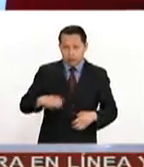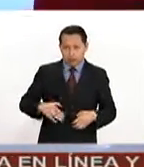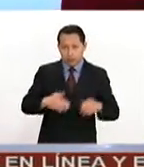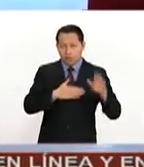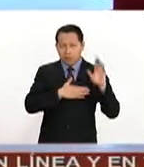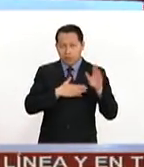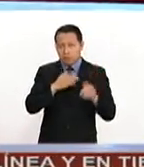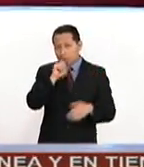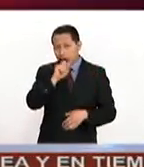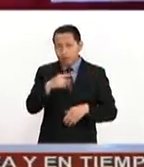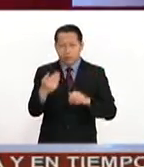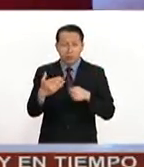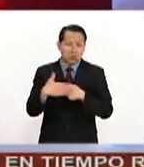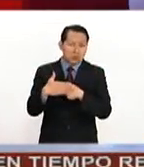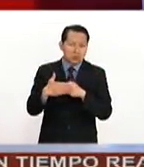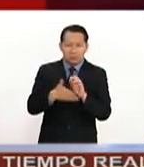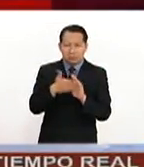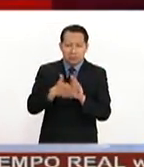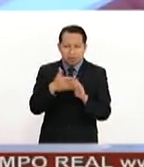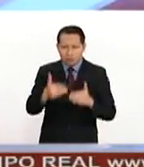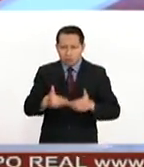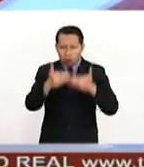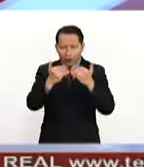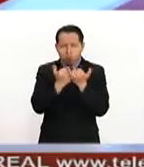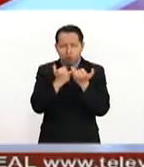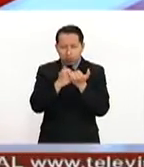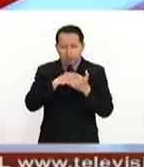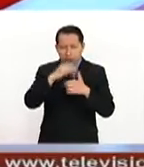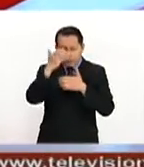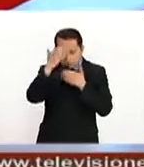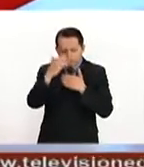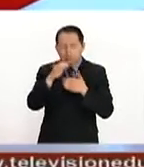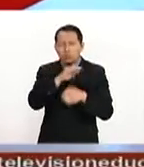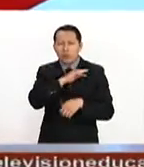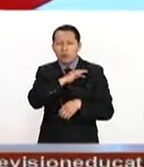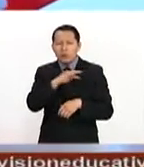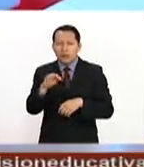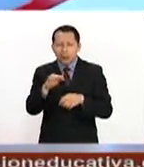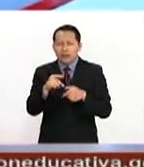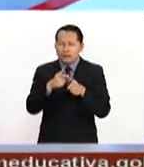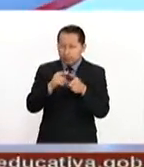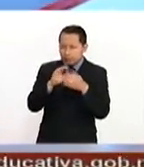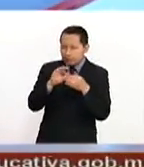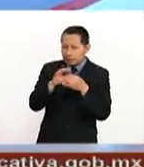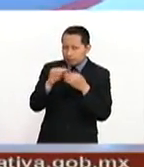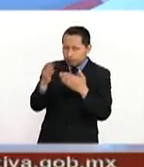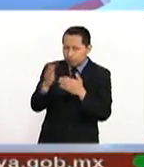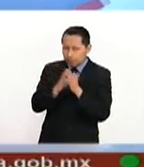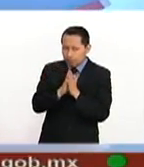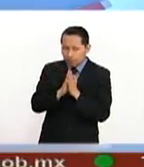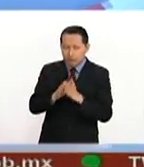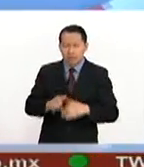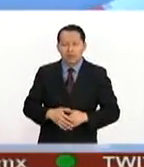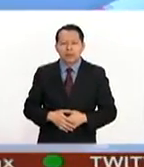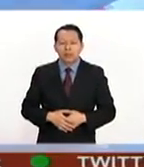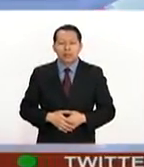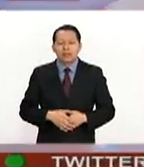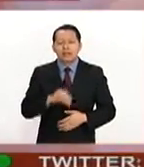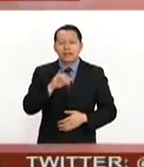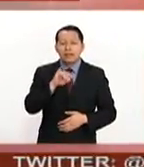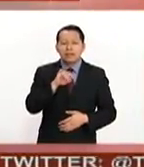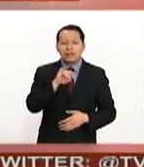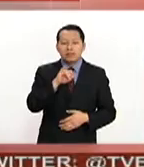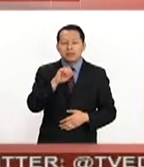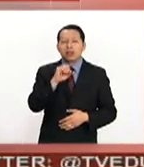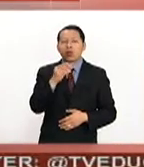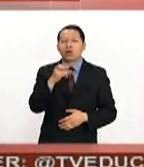muro, también habló la guerra contra el terrorismo, entre otros temas. Retomamos la conversación contigo. Así es,